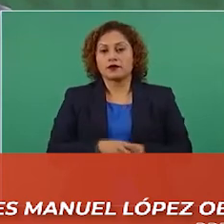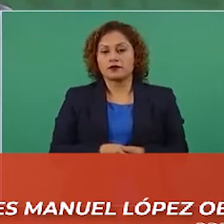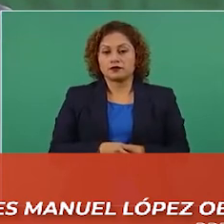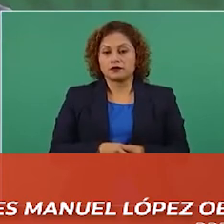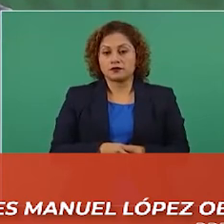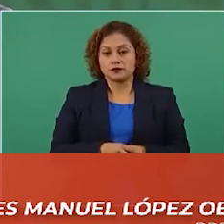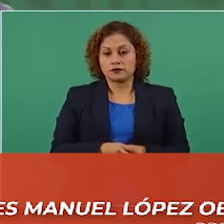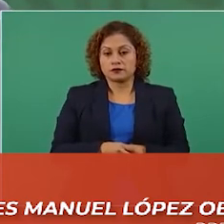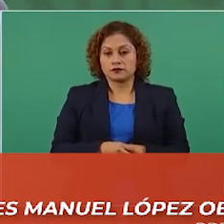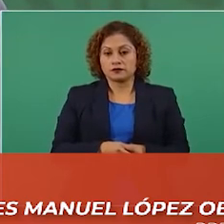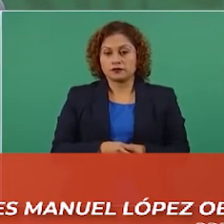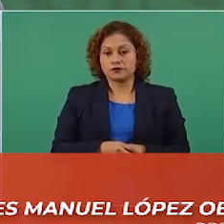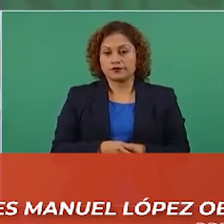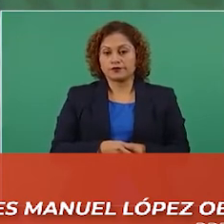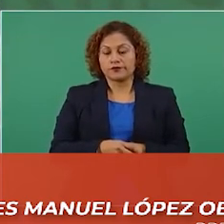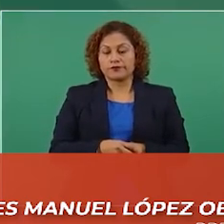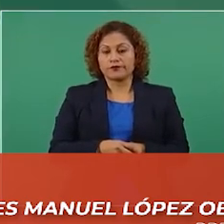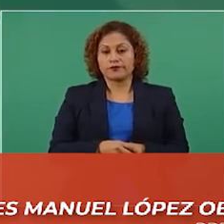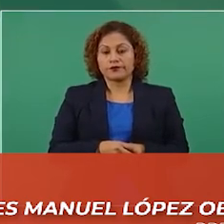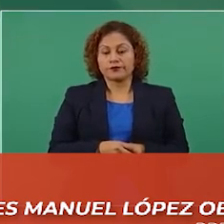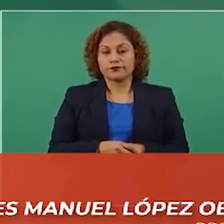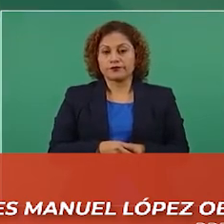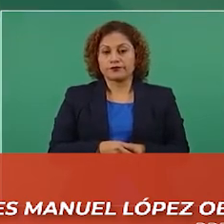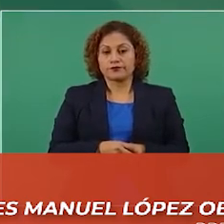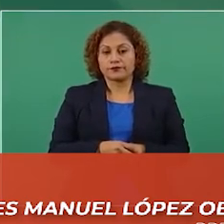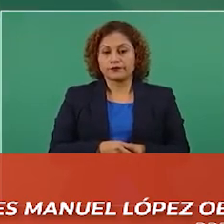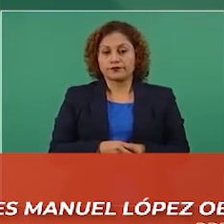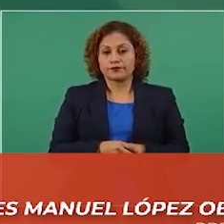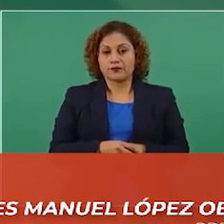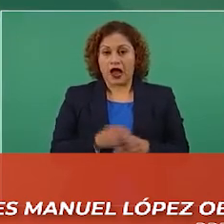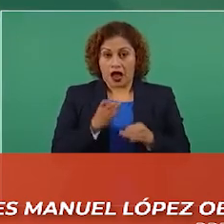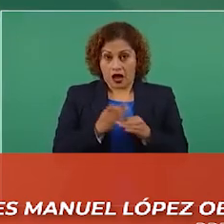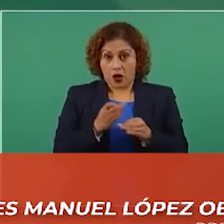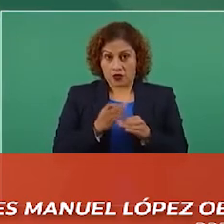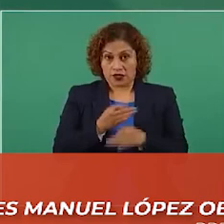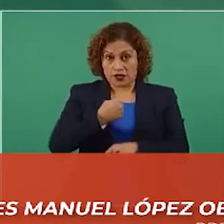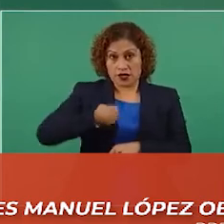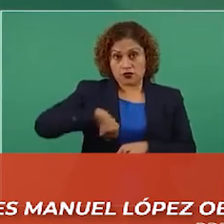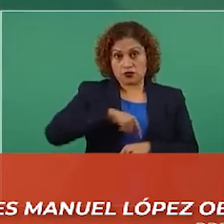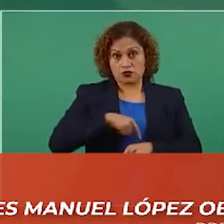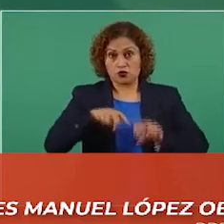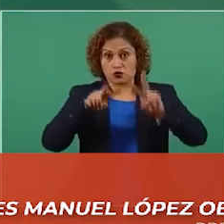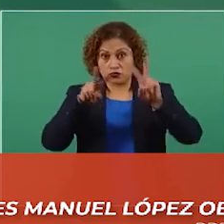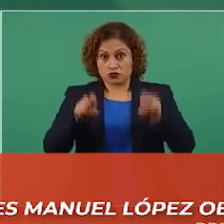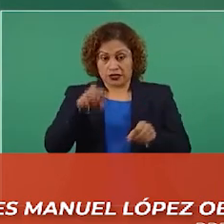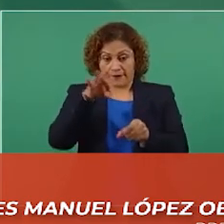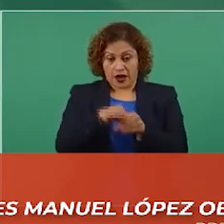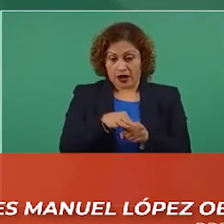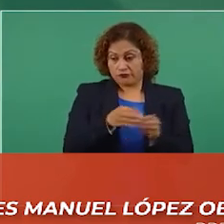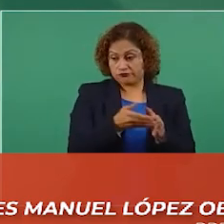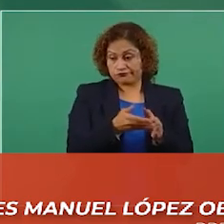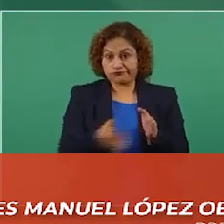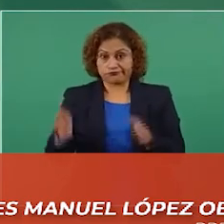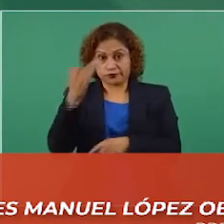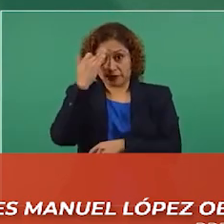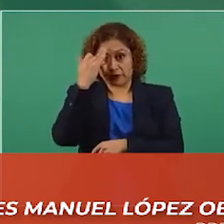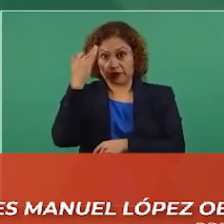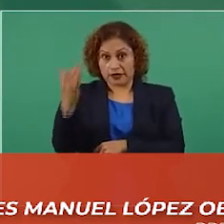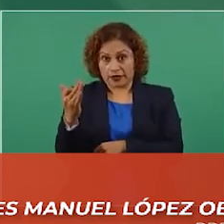estemos en elecciones y sigan recibiendo dinero